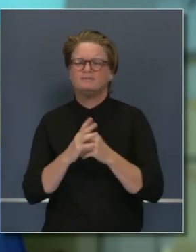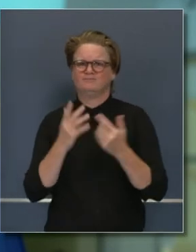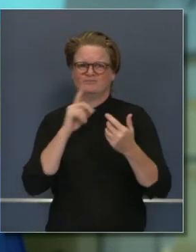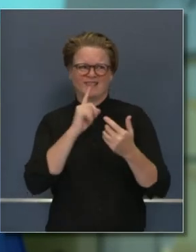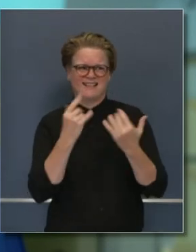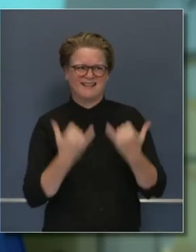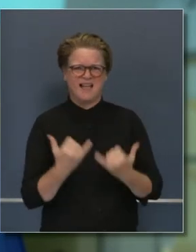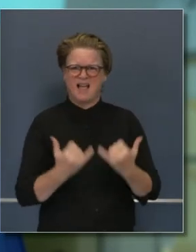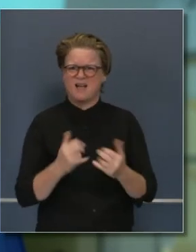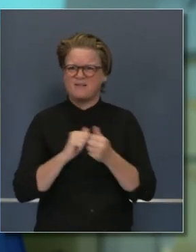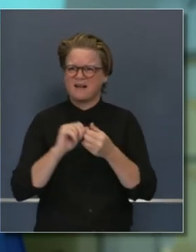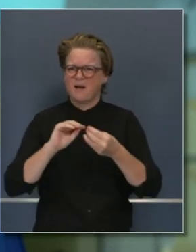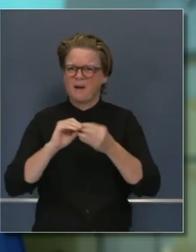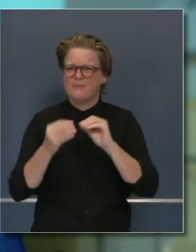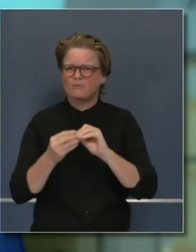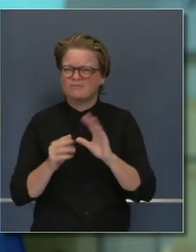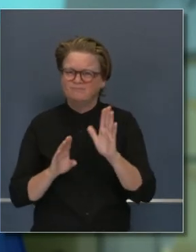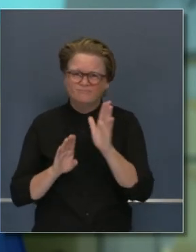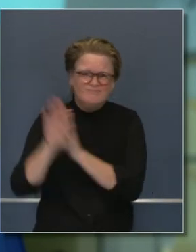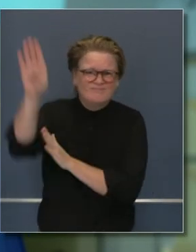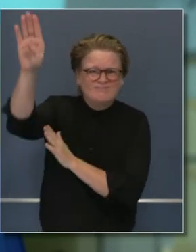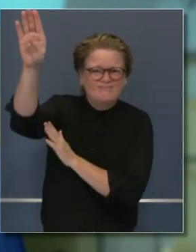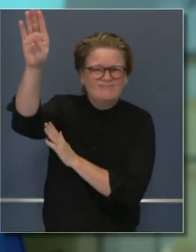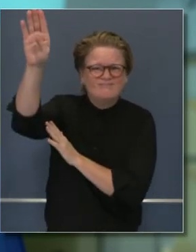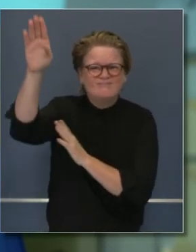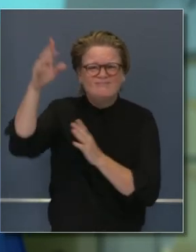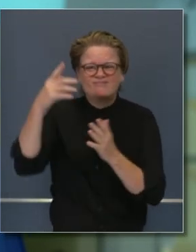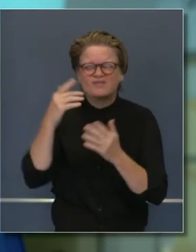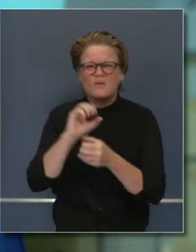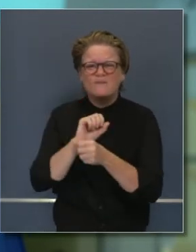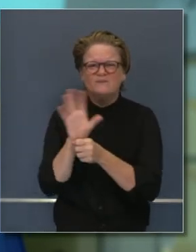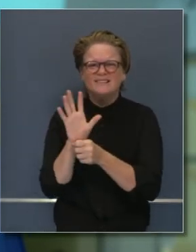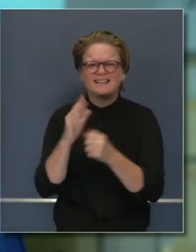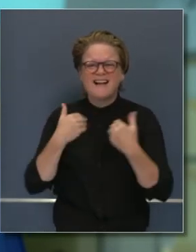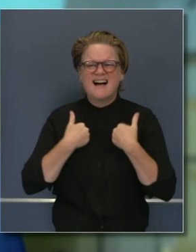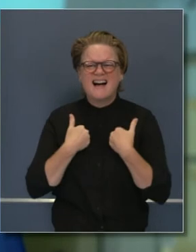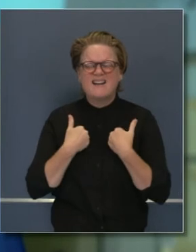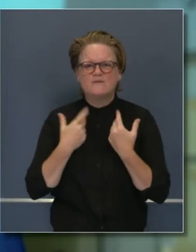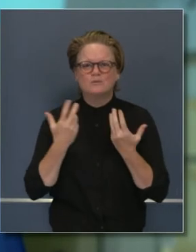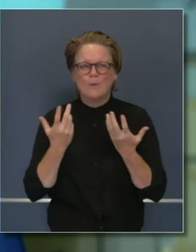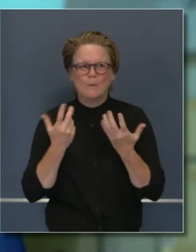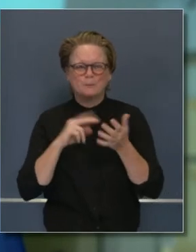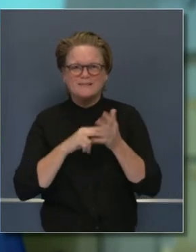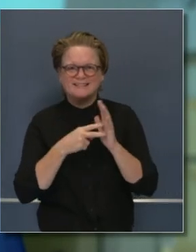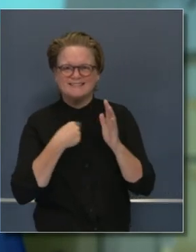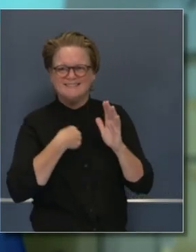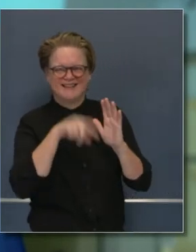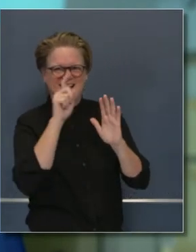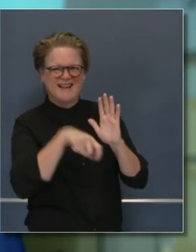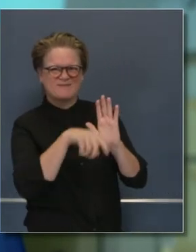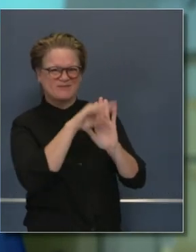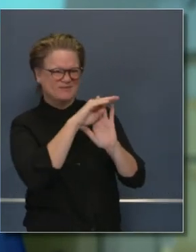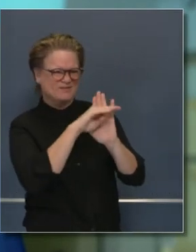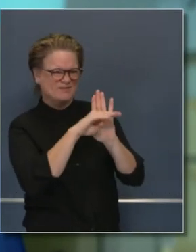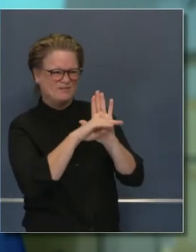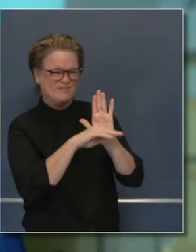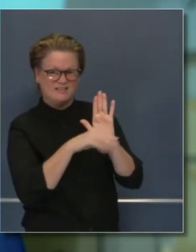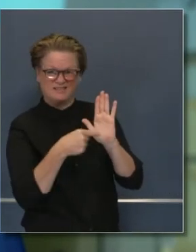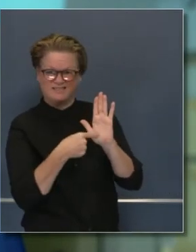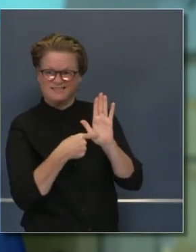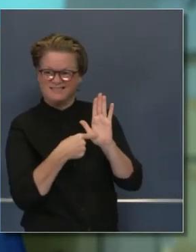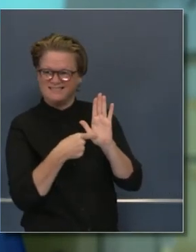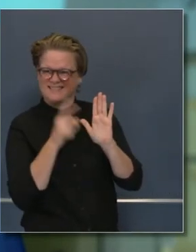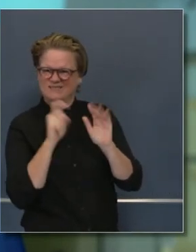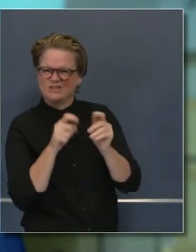el número de casos en aumento actualmente, ahorita es bien importante que salga bien la cronología